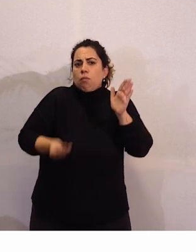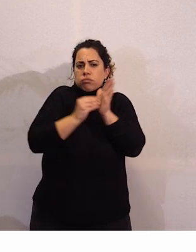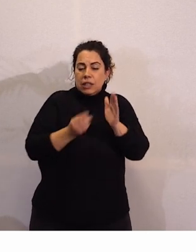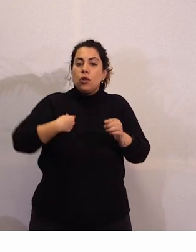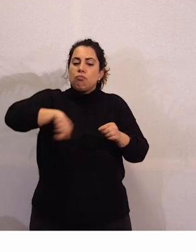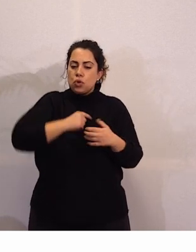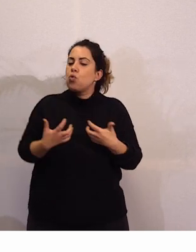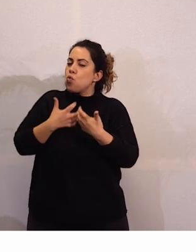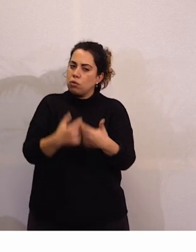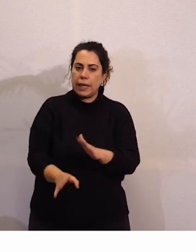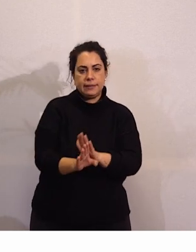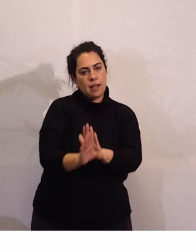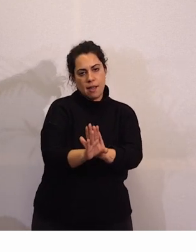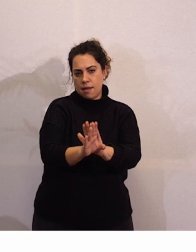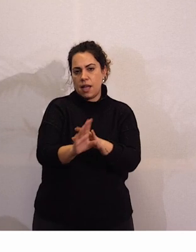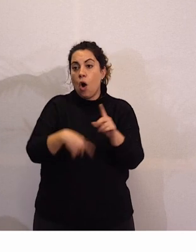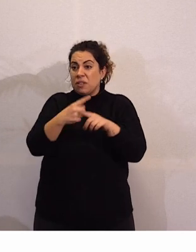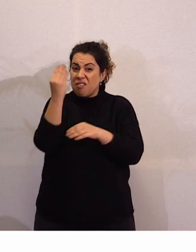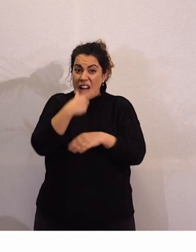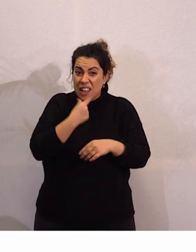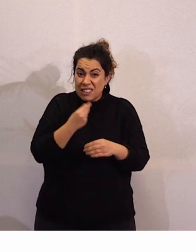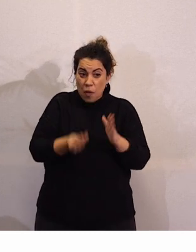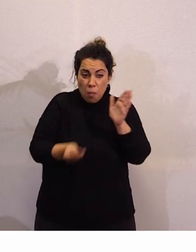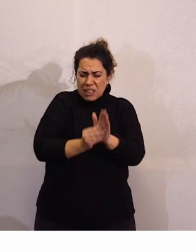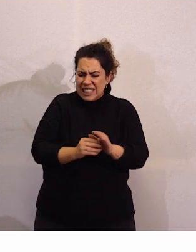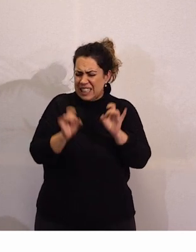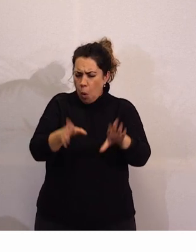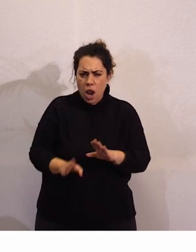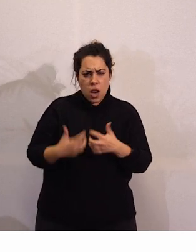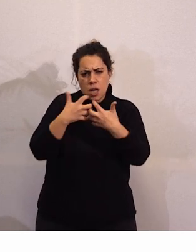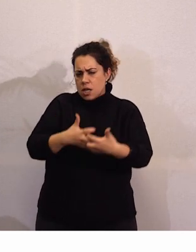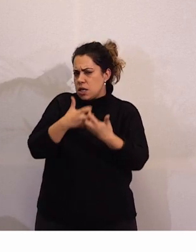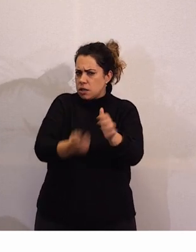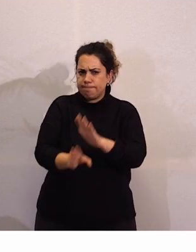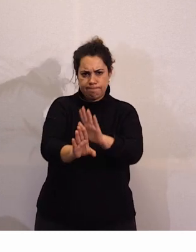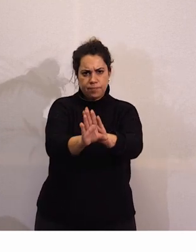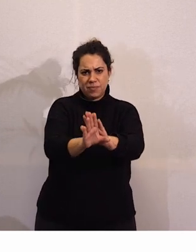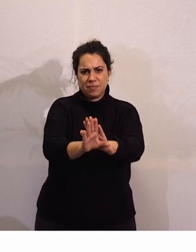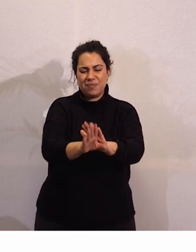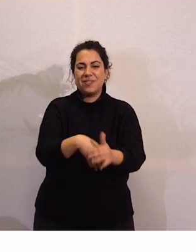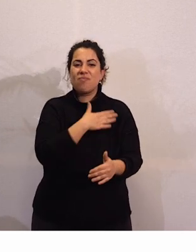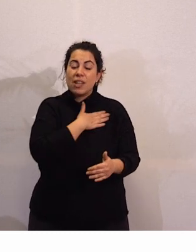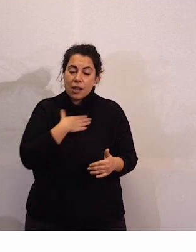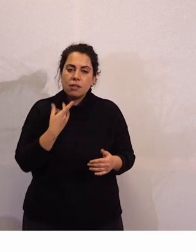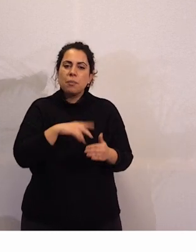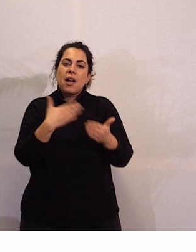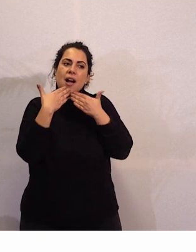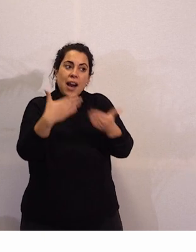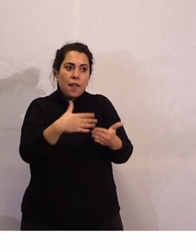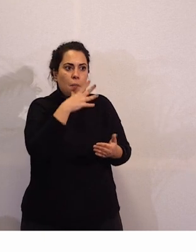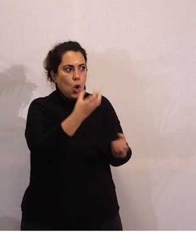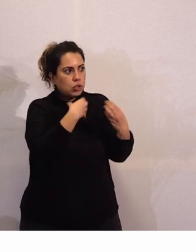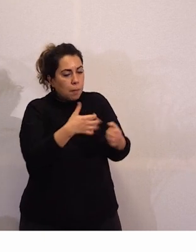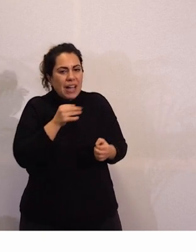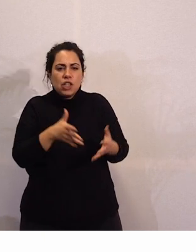y lo del facilitador igual y te quiero te quiero agradecer por tus aportaciones y